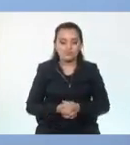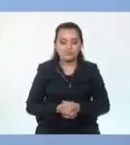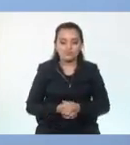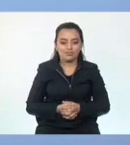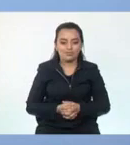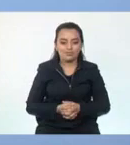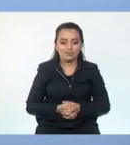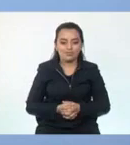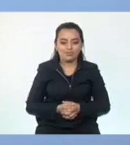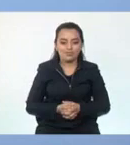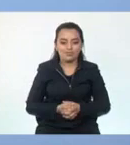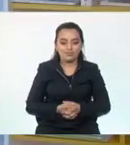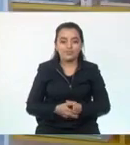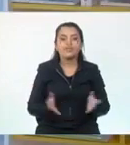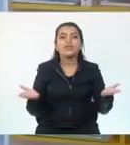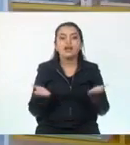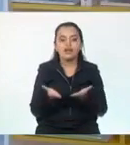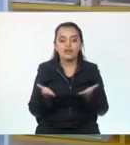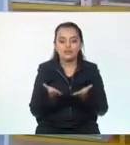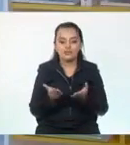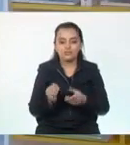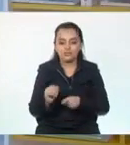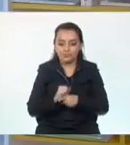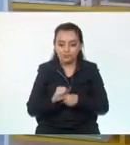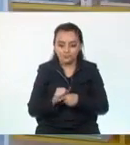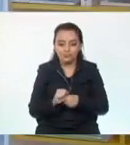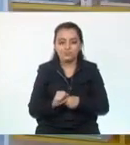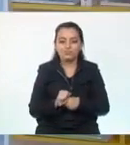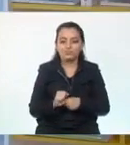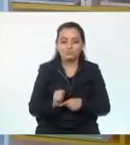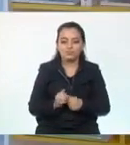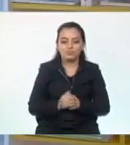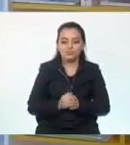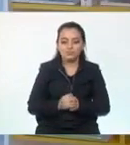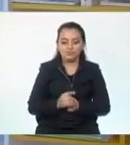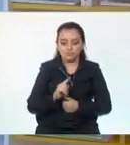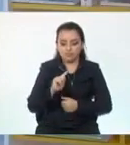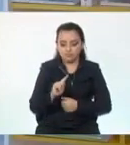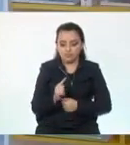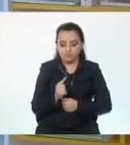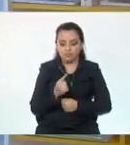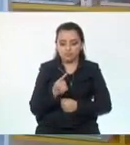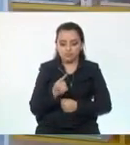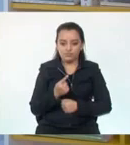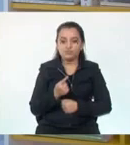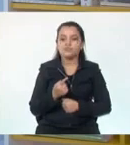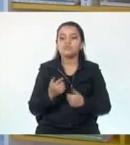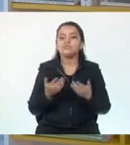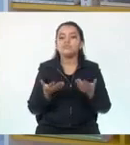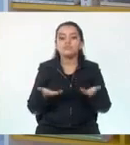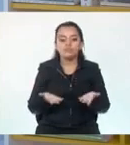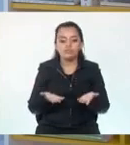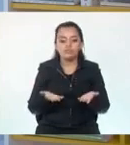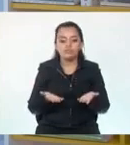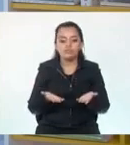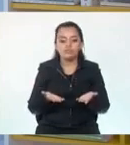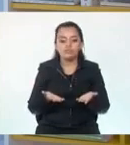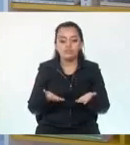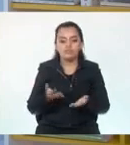¿Te parece si hacemos un ejercicio? Muy bien, lo primero que debemos hacer es ubicar la salida del sol.